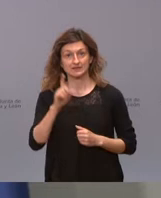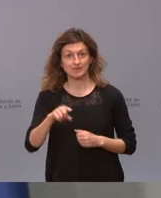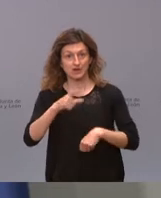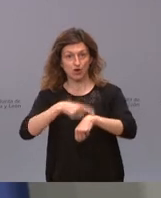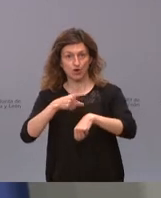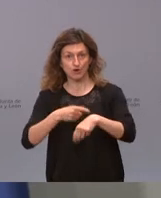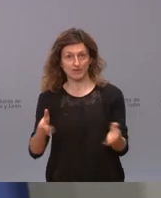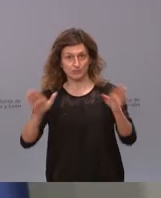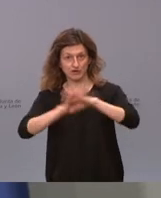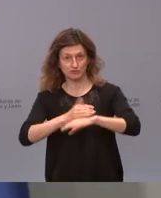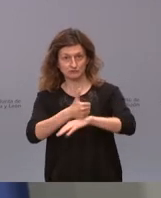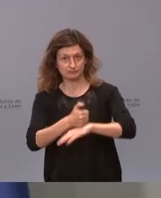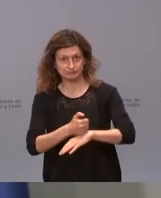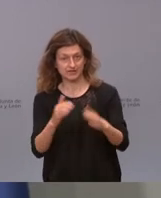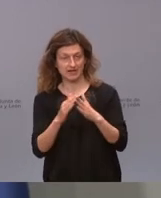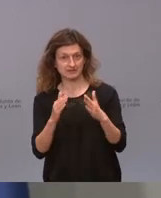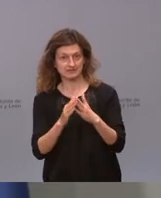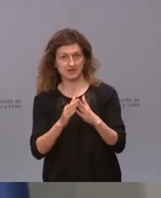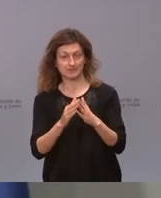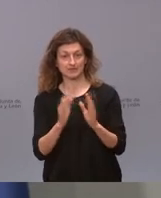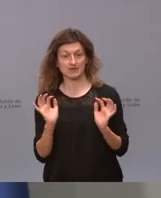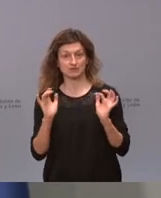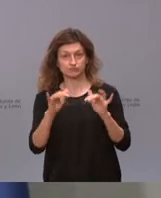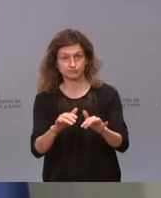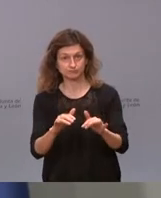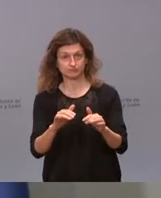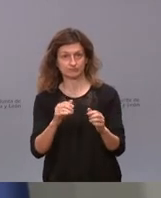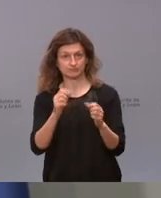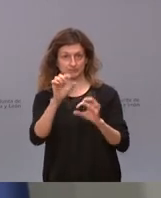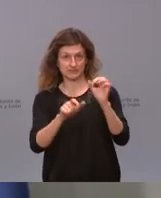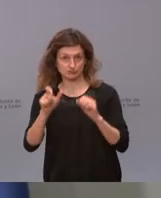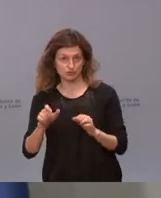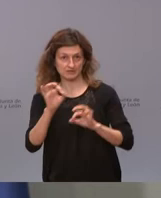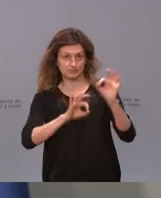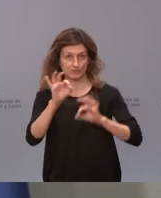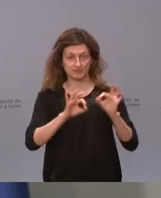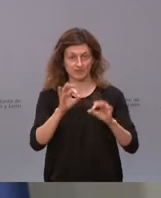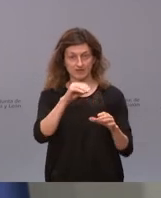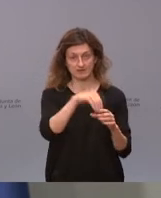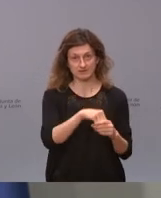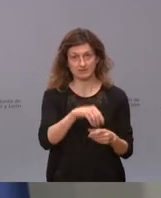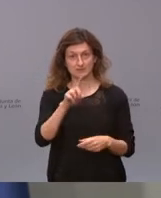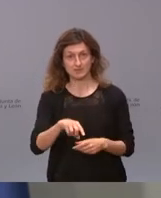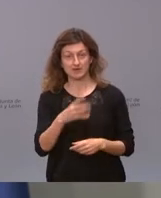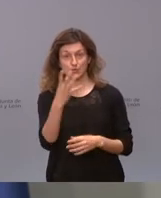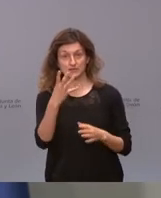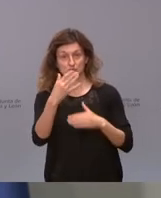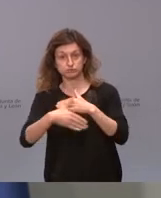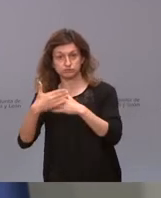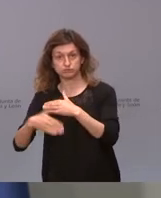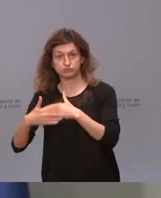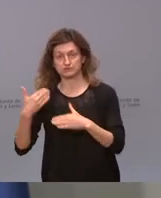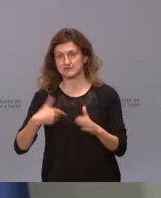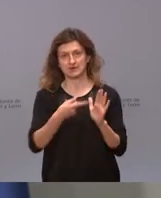queda, la limitación de las reuniones y la limitación de los aforos en las iglesias. Por tanto, estas cuatro medidas quedan